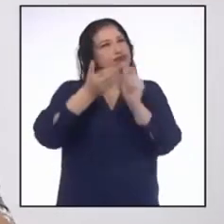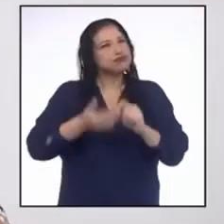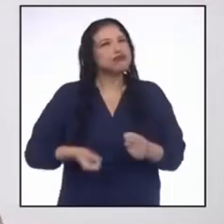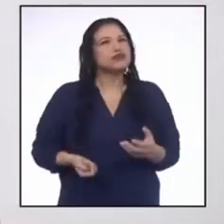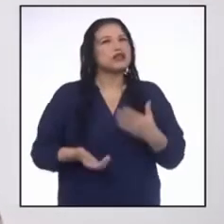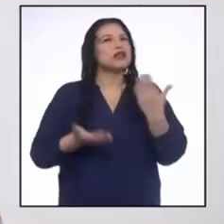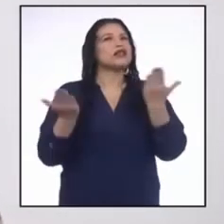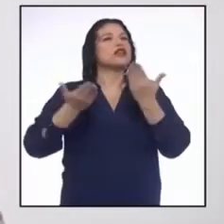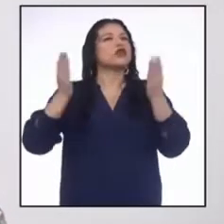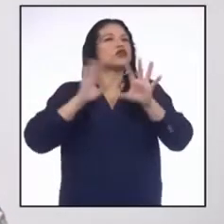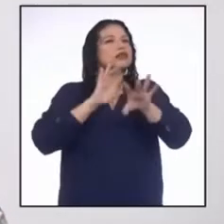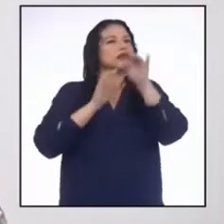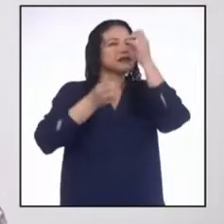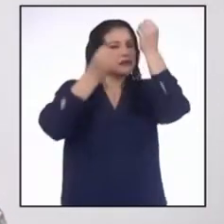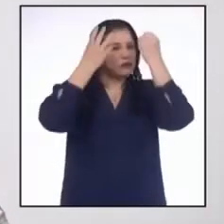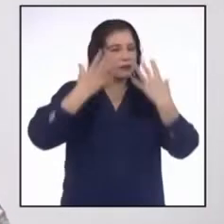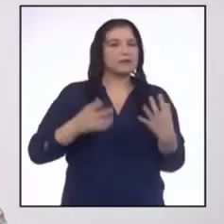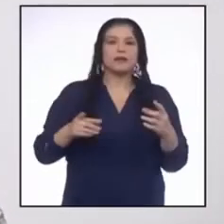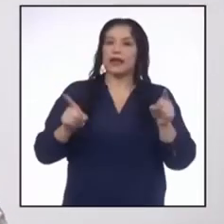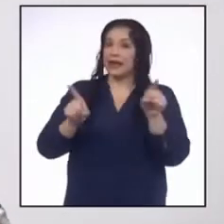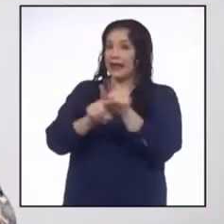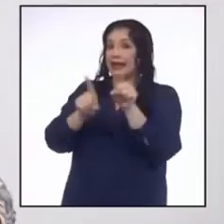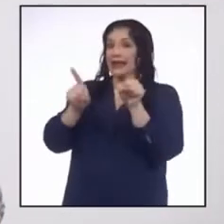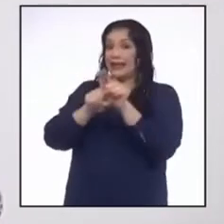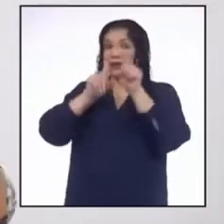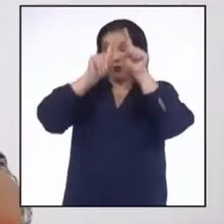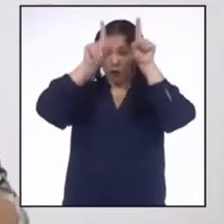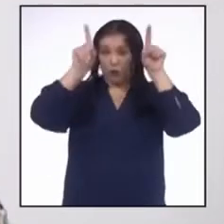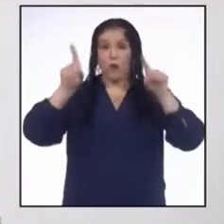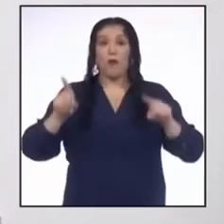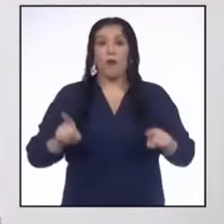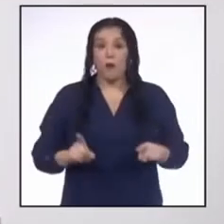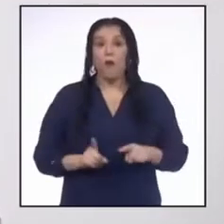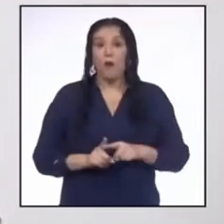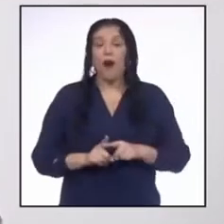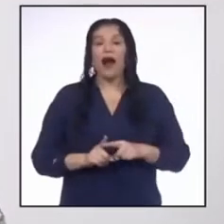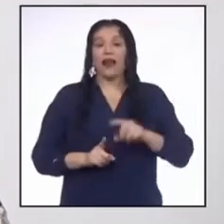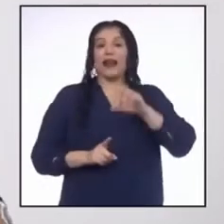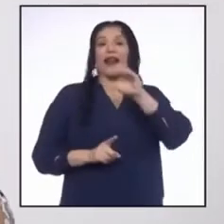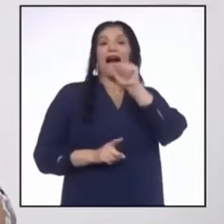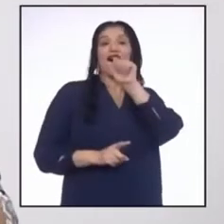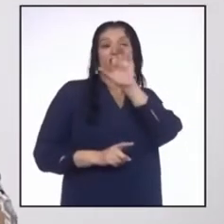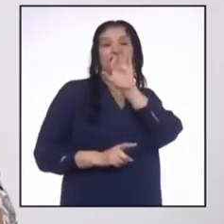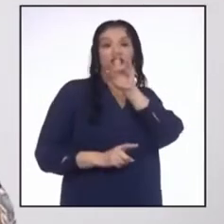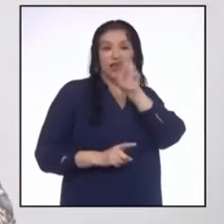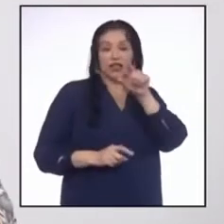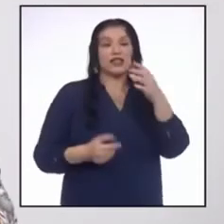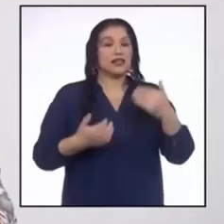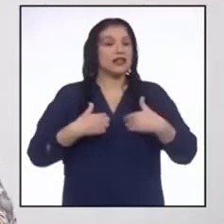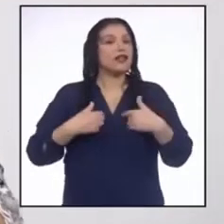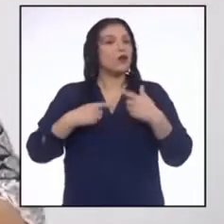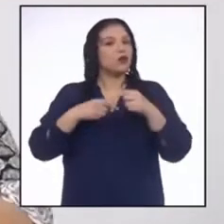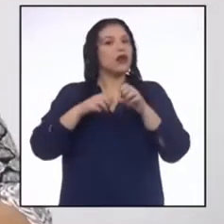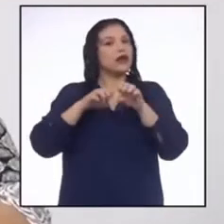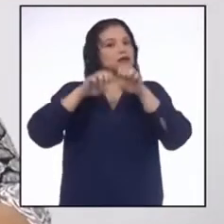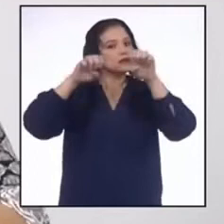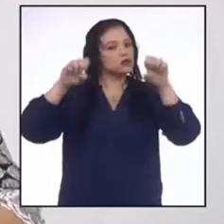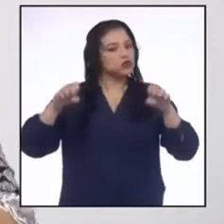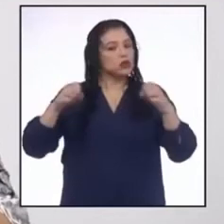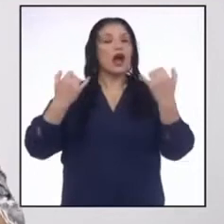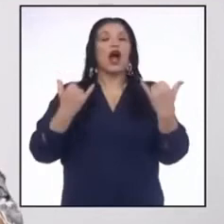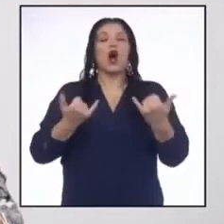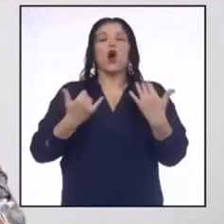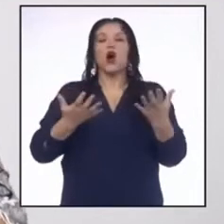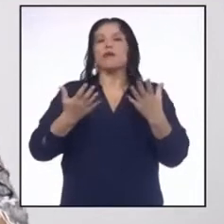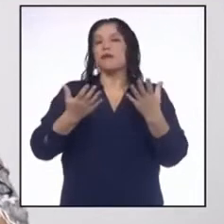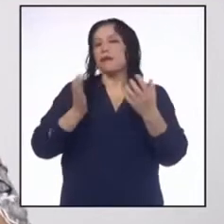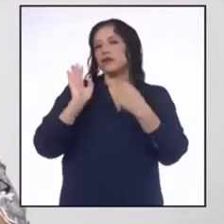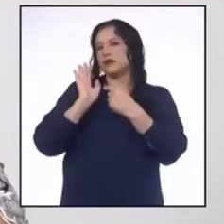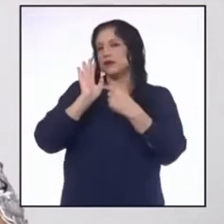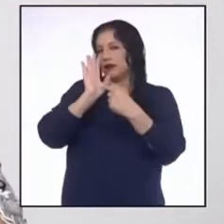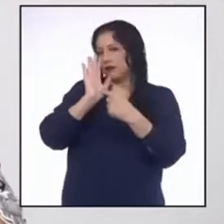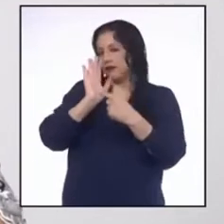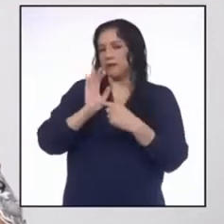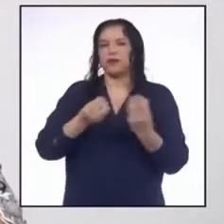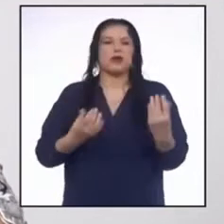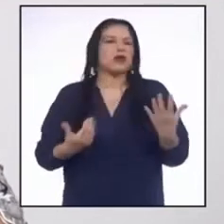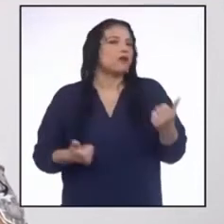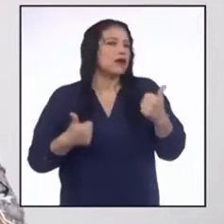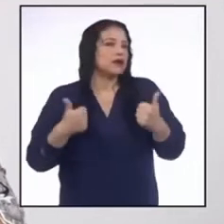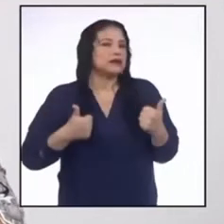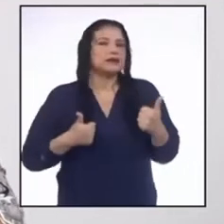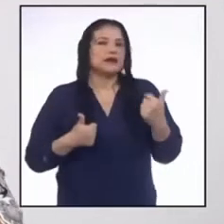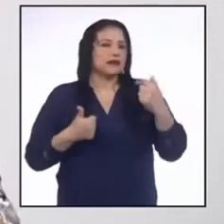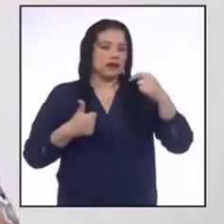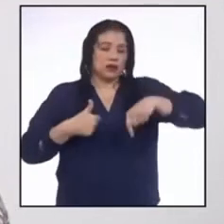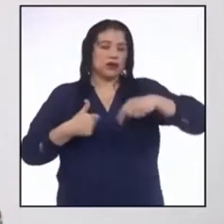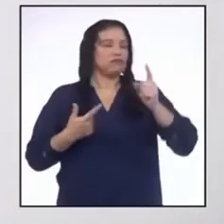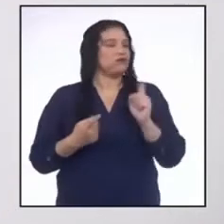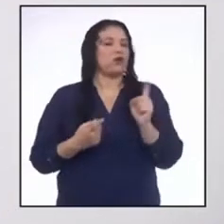Pues, un afiche también tiene una estructura. Hoy no vamos a ver eso, porque corresponde a la